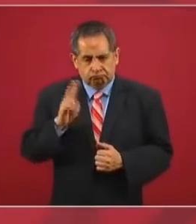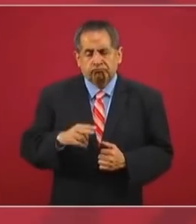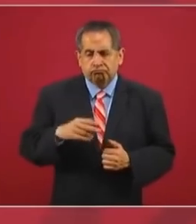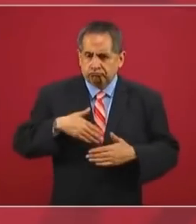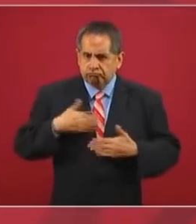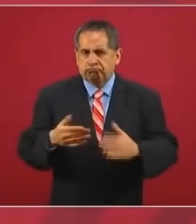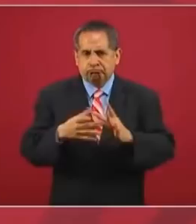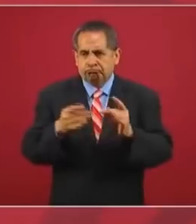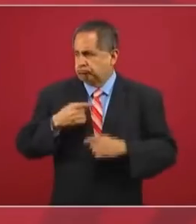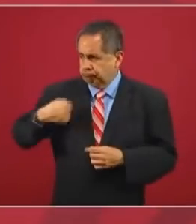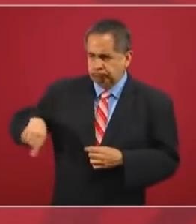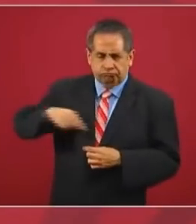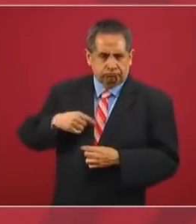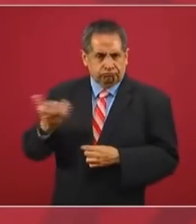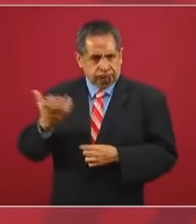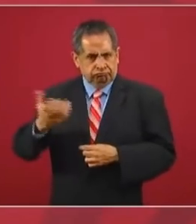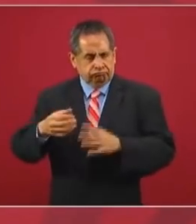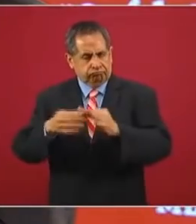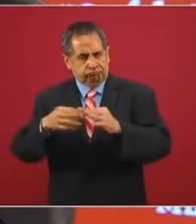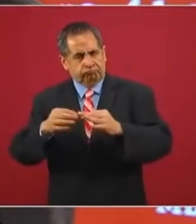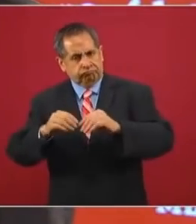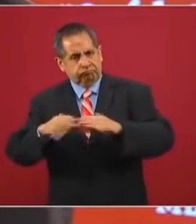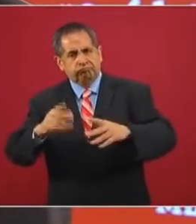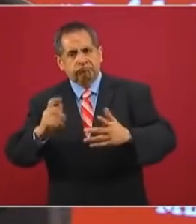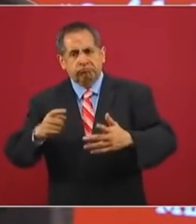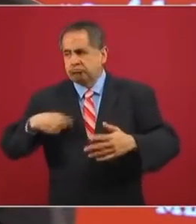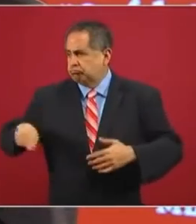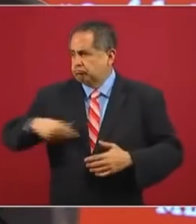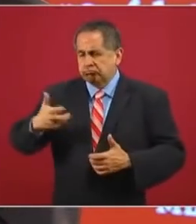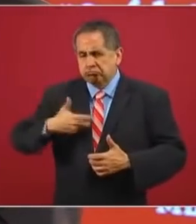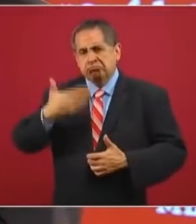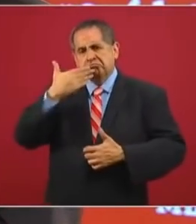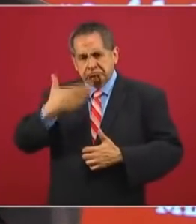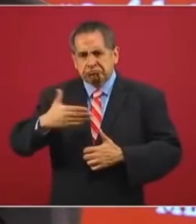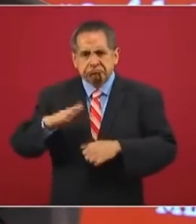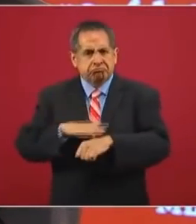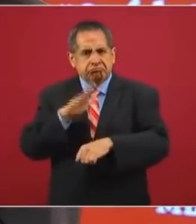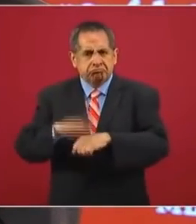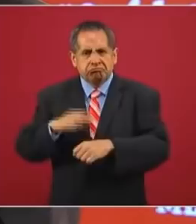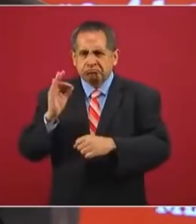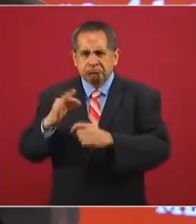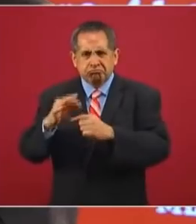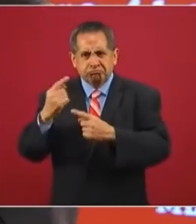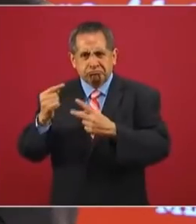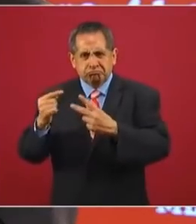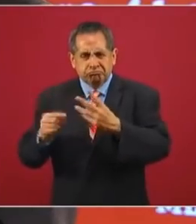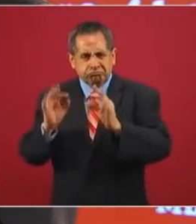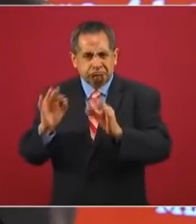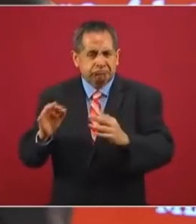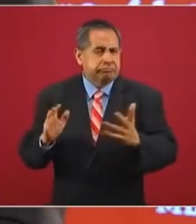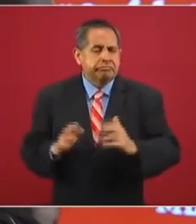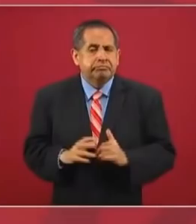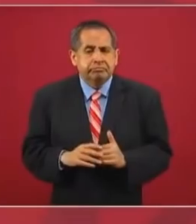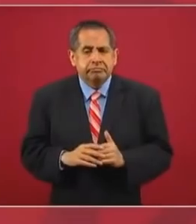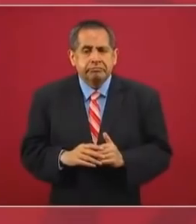plural, ha sido muy bueno, a pesar de